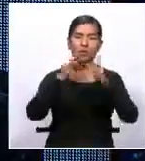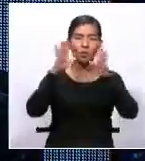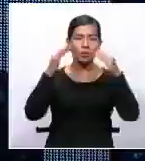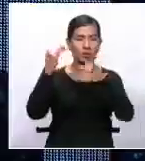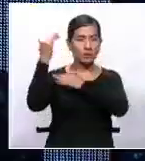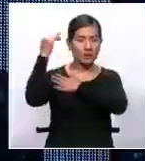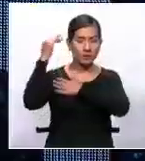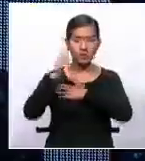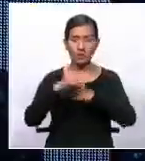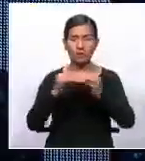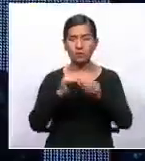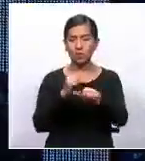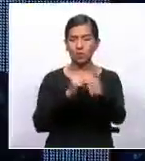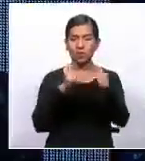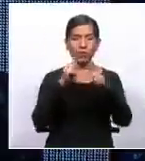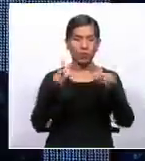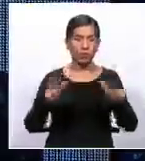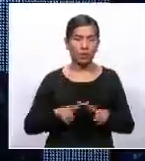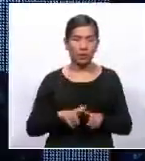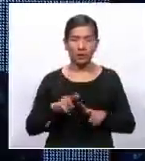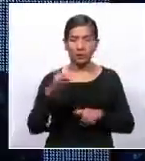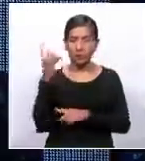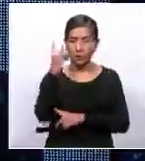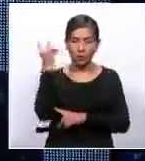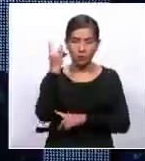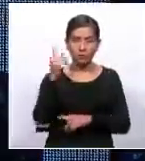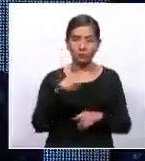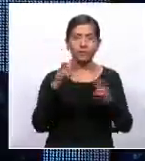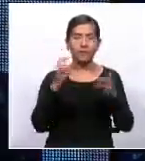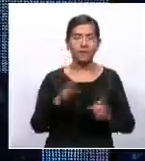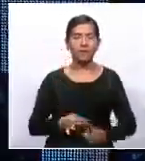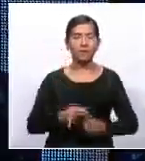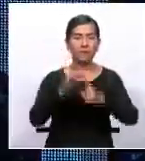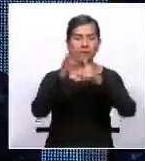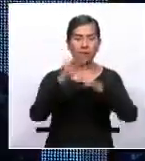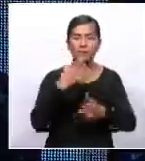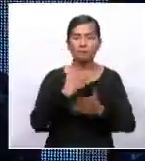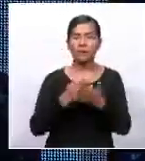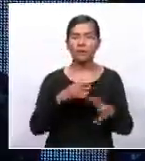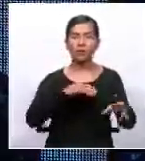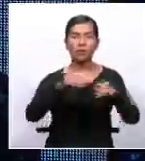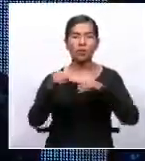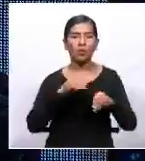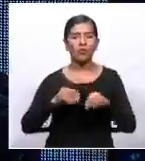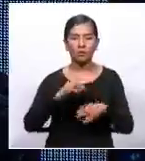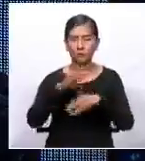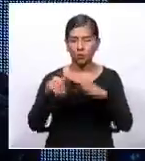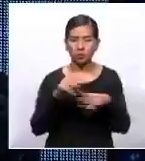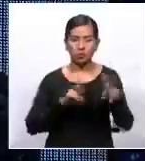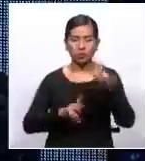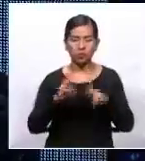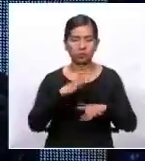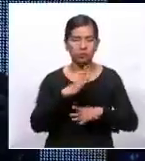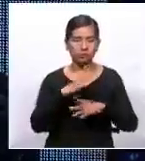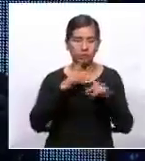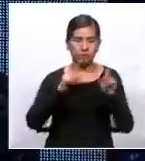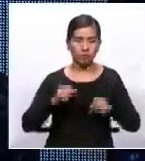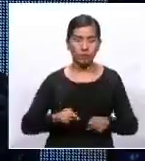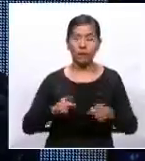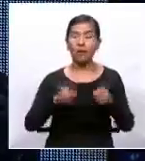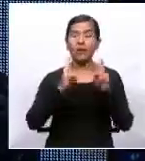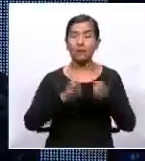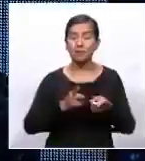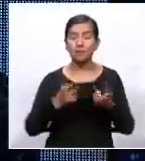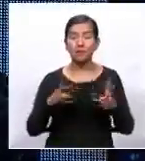y en el resto del país y ese es un elemento central para poder movilizar además a la población. Asimismo se habla